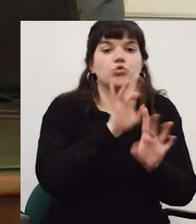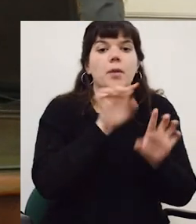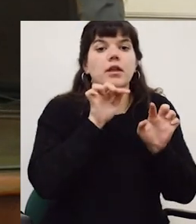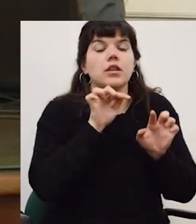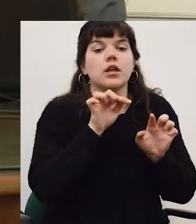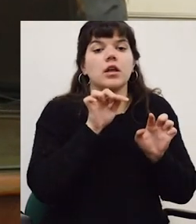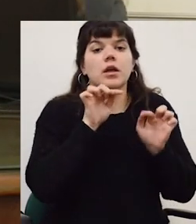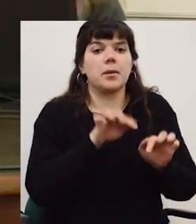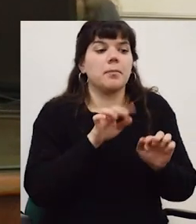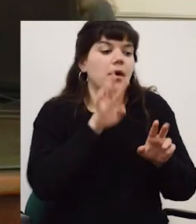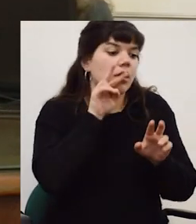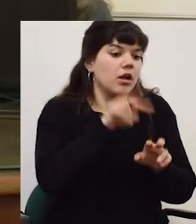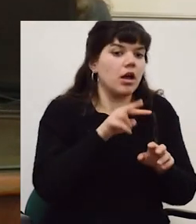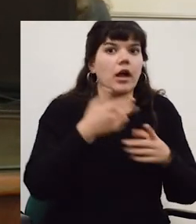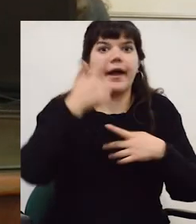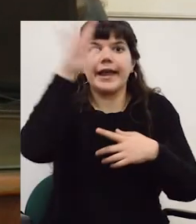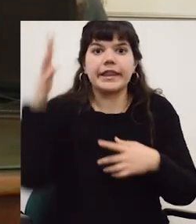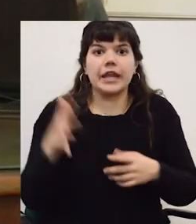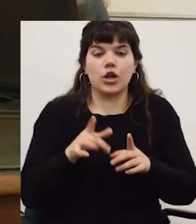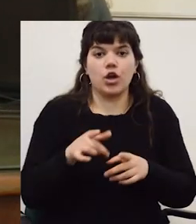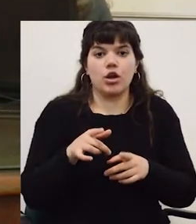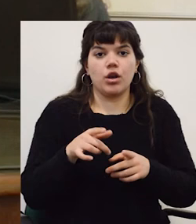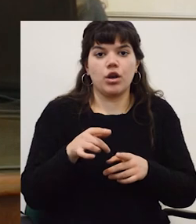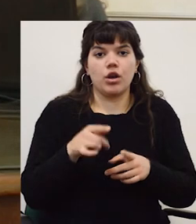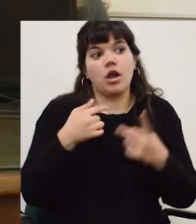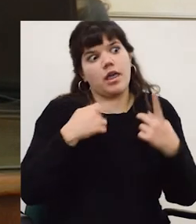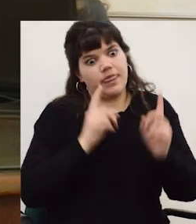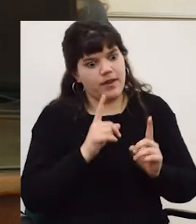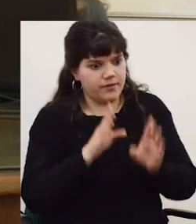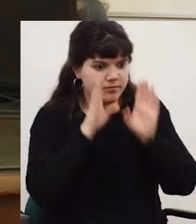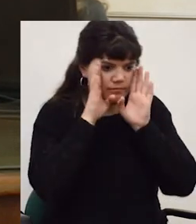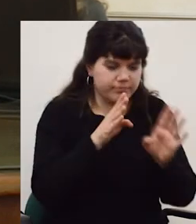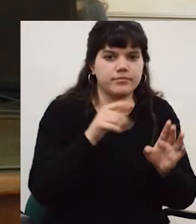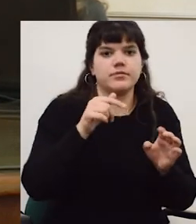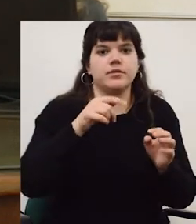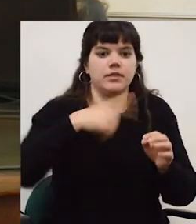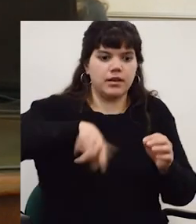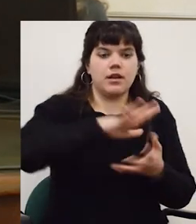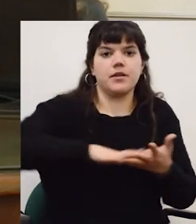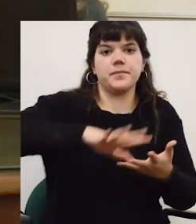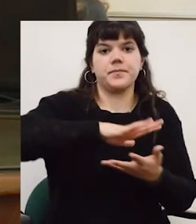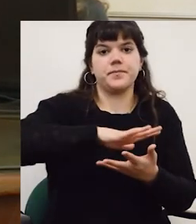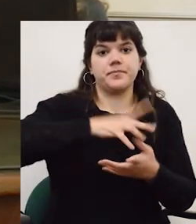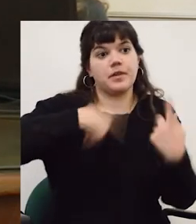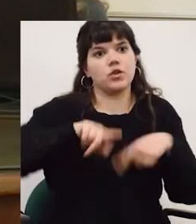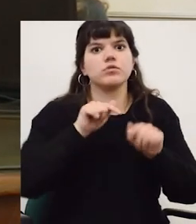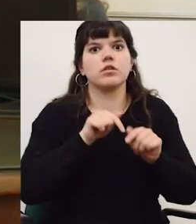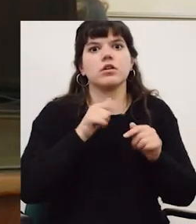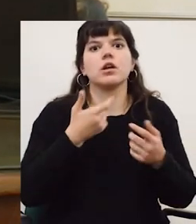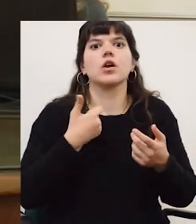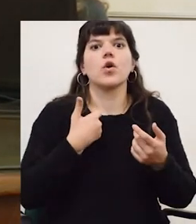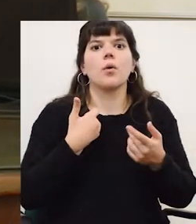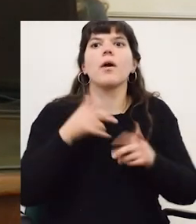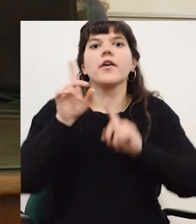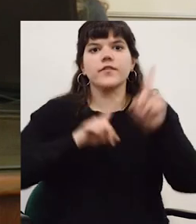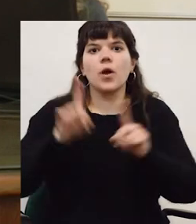republicana in extremis sin incremento presupuestal solamente para los DT y el interior lo que tenemos que hacer es concentrarnos en